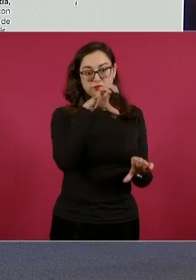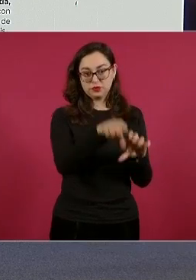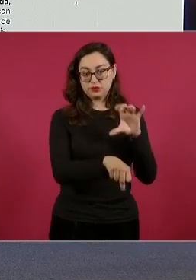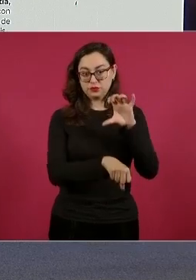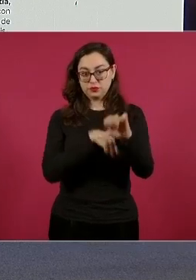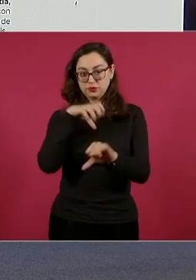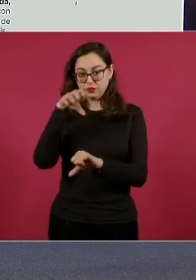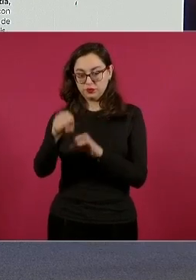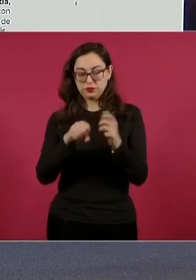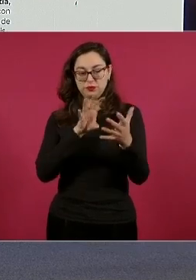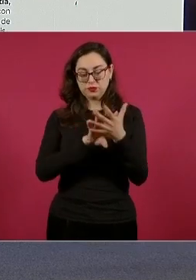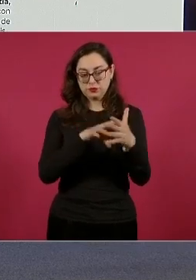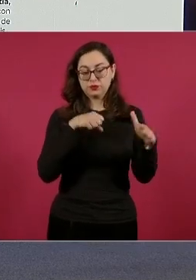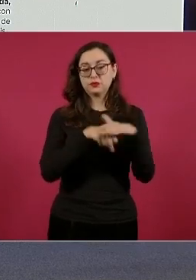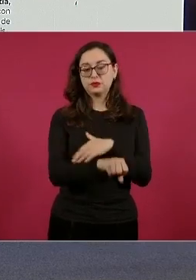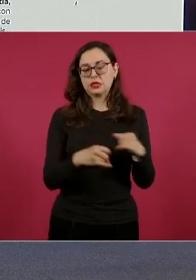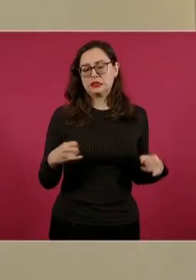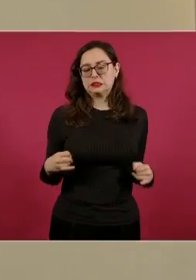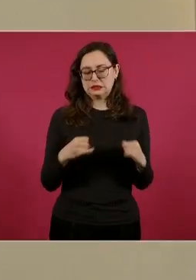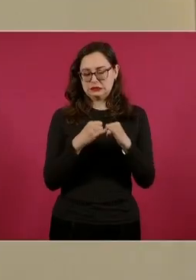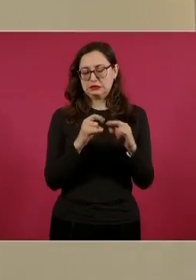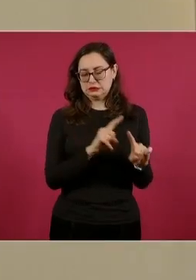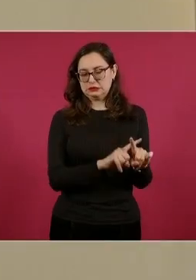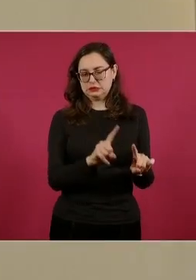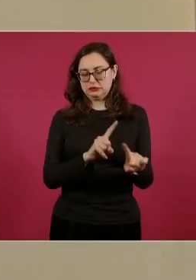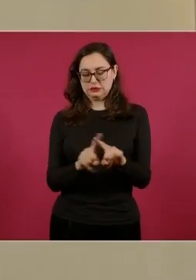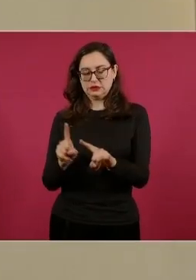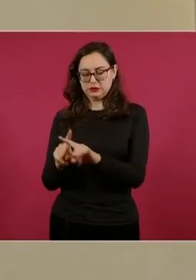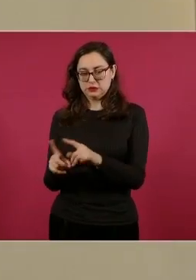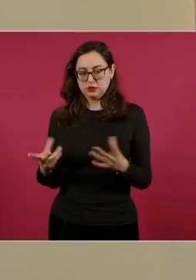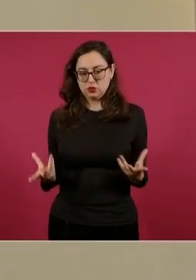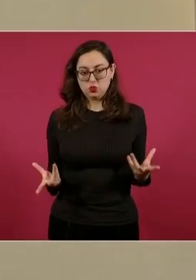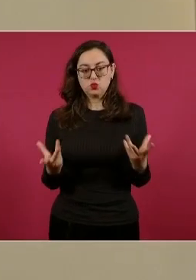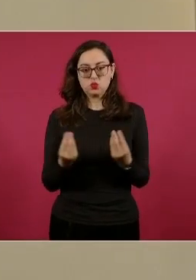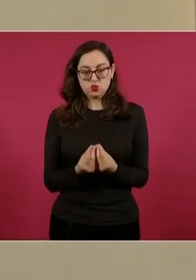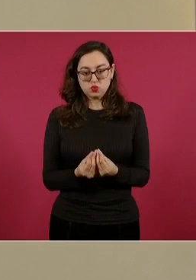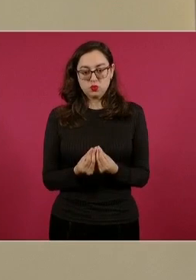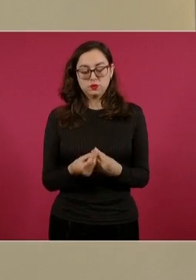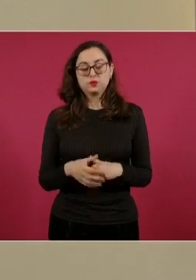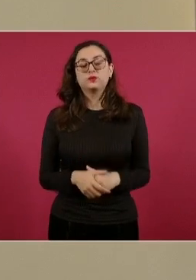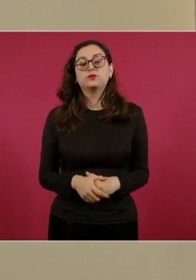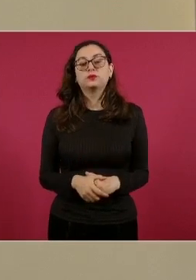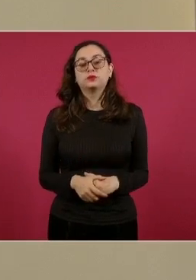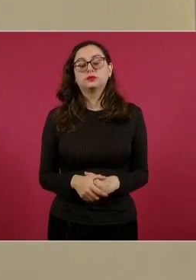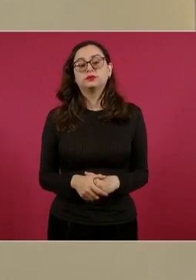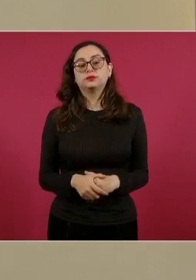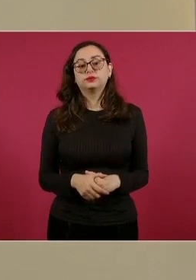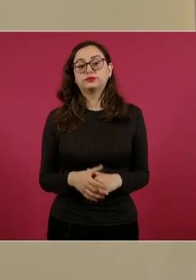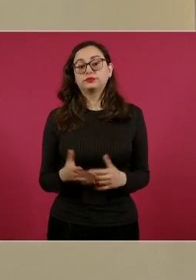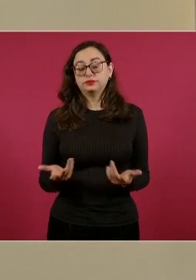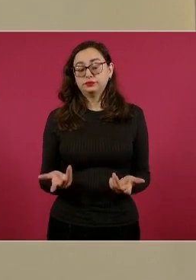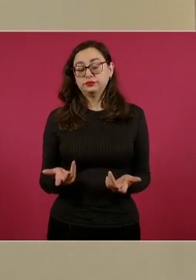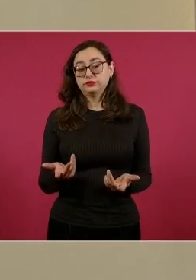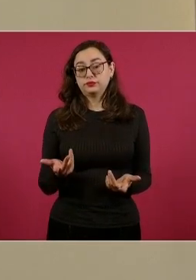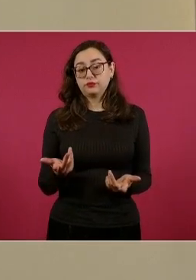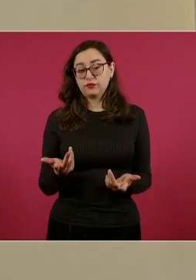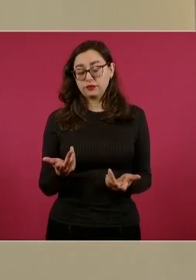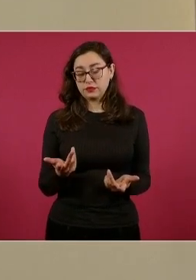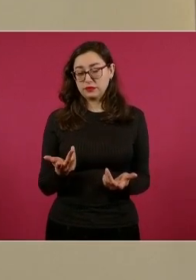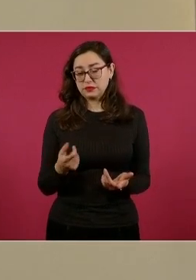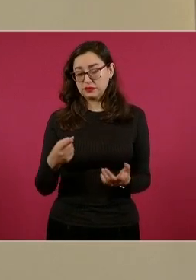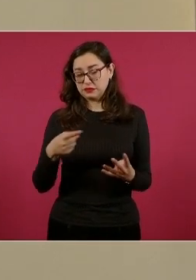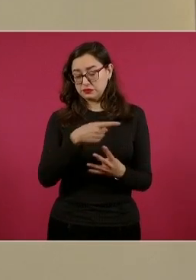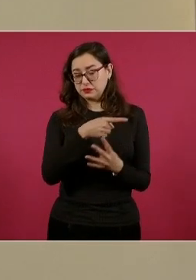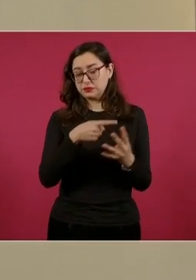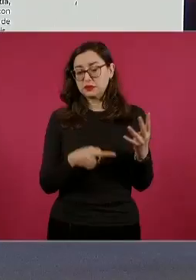Nacional participó también y la Secretaría de Seguridad Estatal. Tras cumplimentaron la orden de aprehensión en su contra por el delito de homicidio calificado,